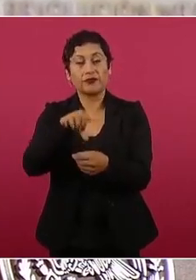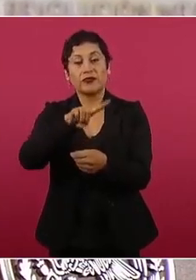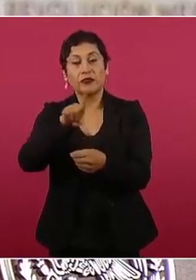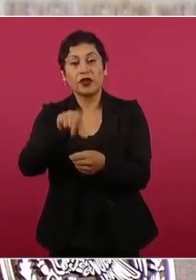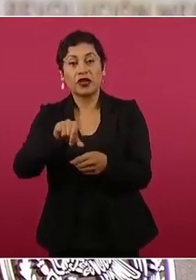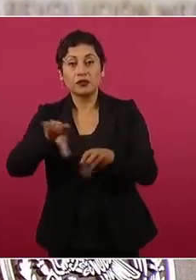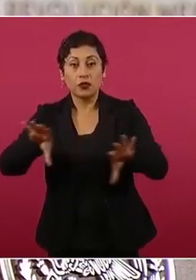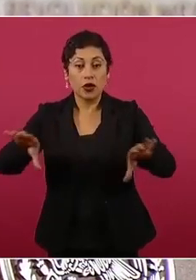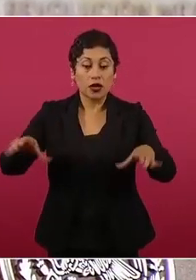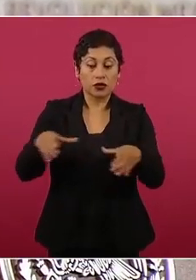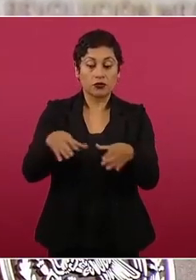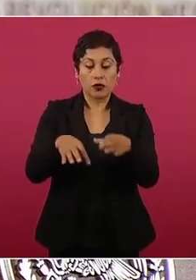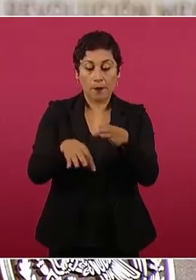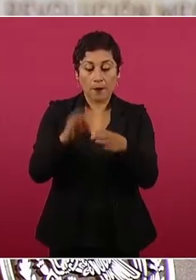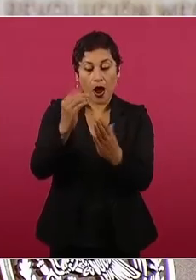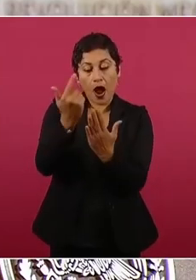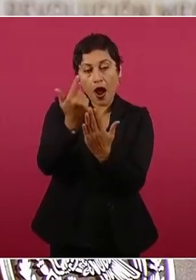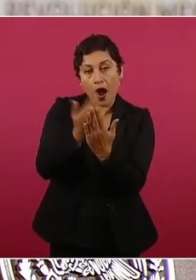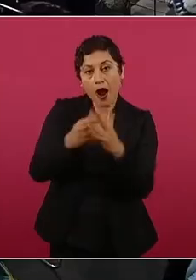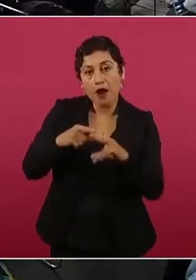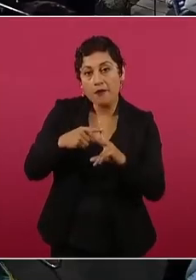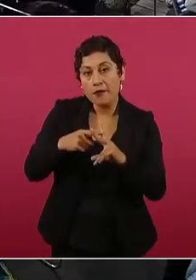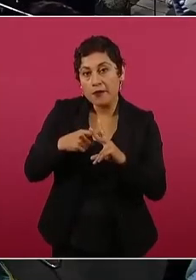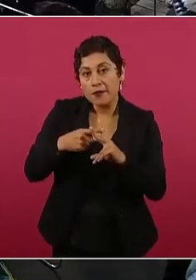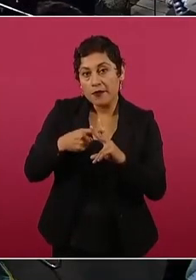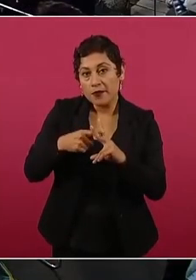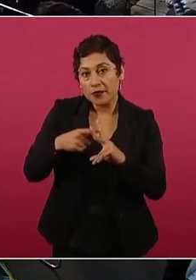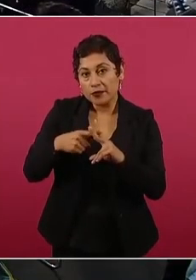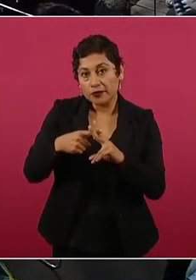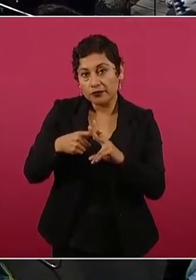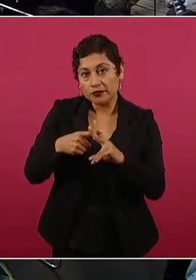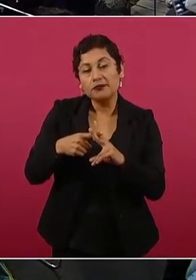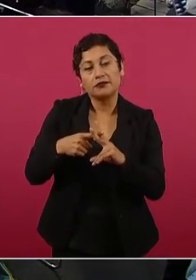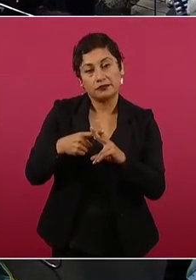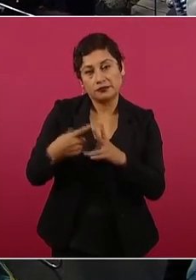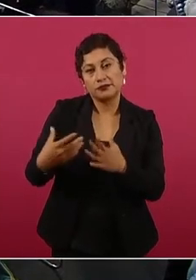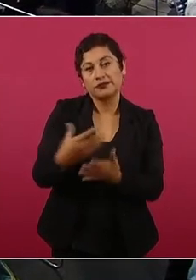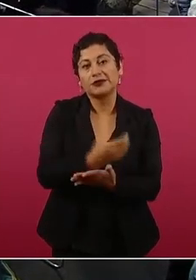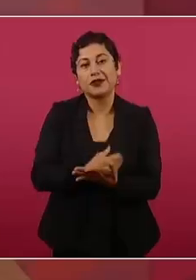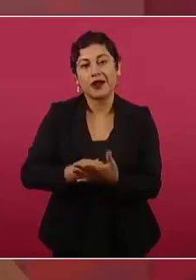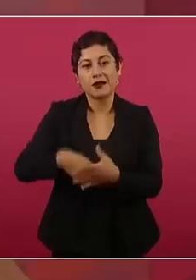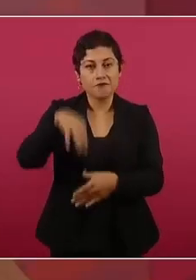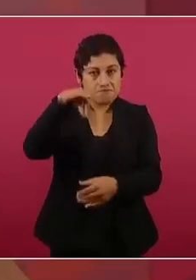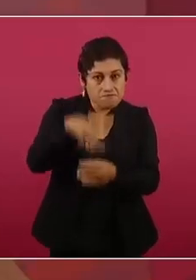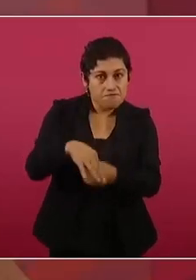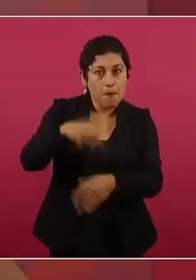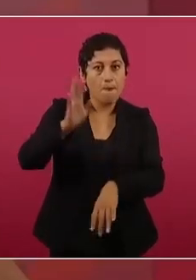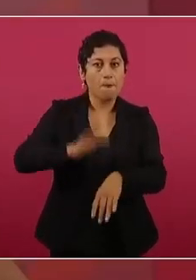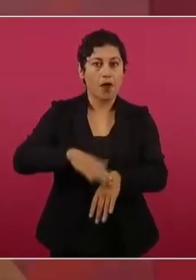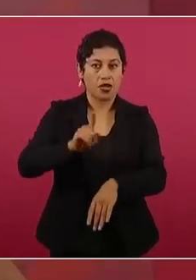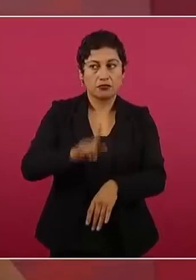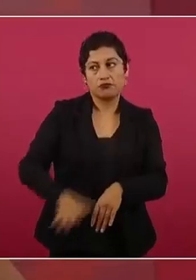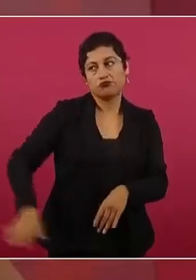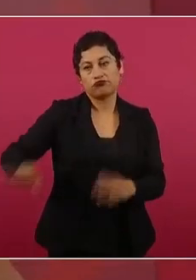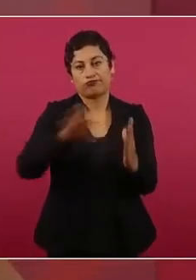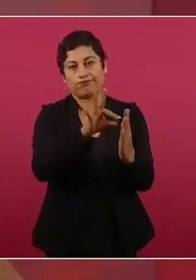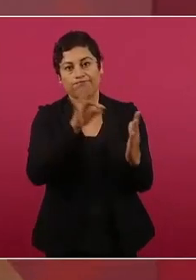el que tenga más votos, pues ese sale